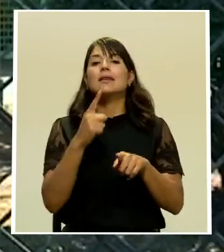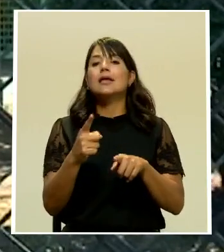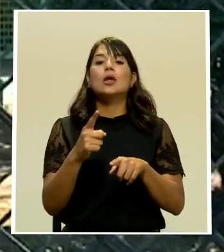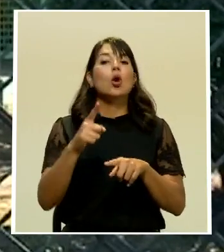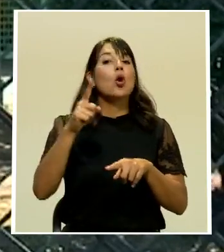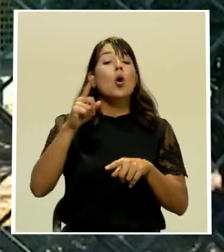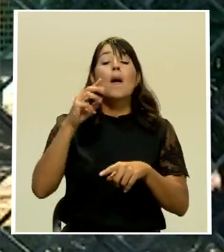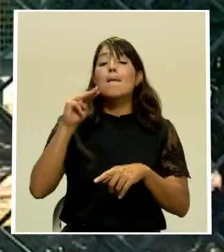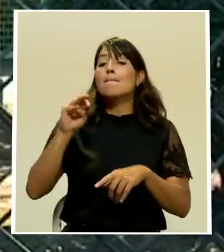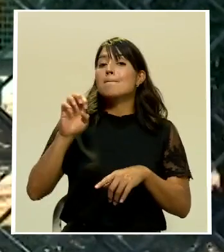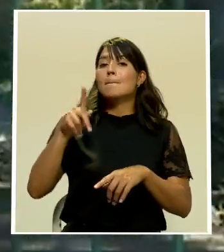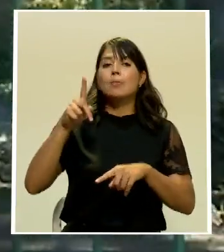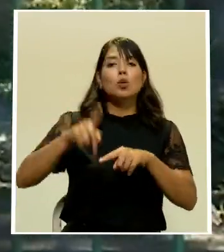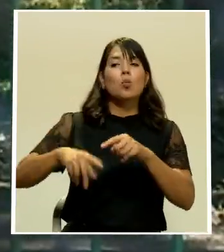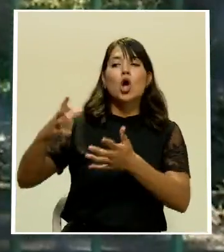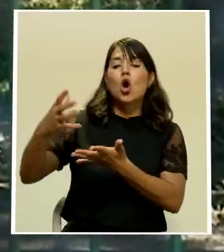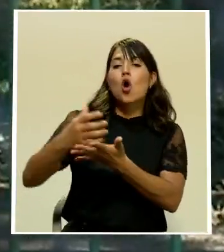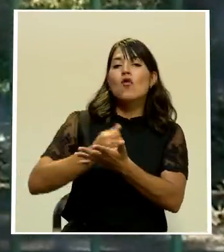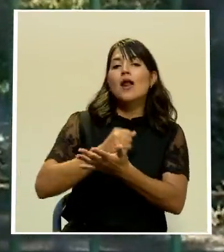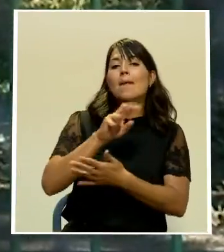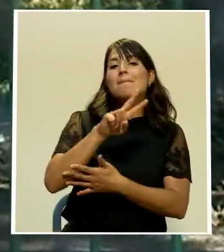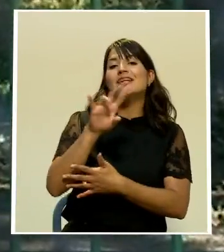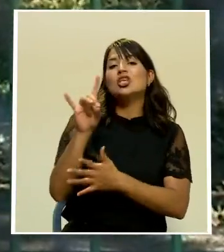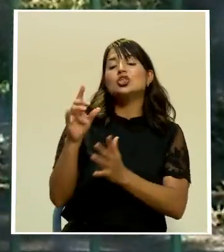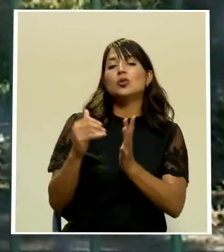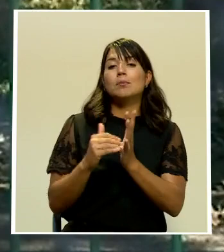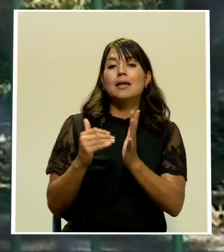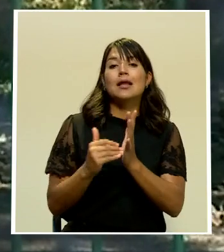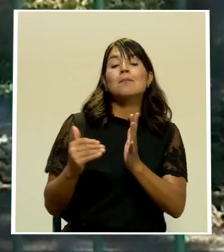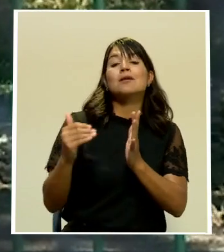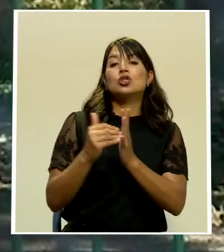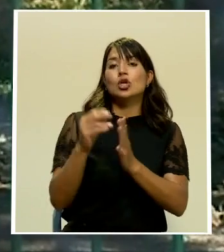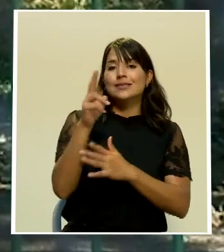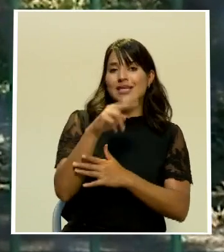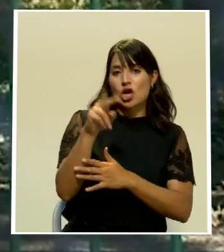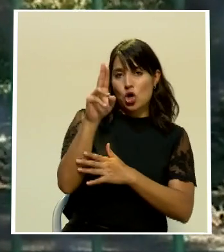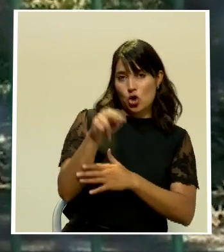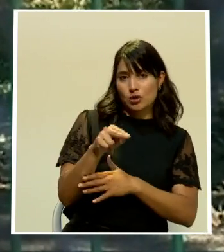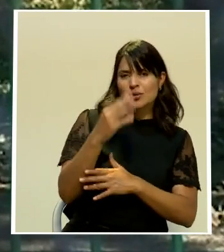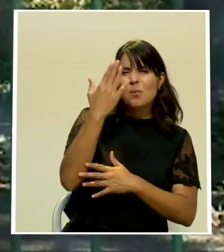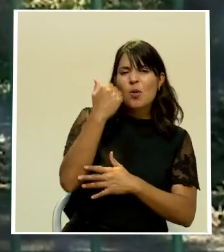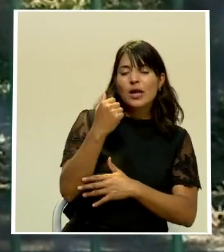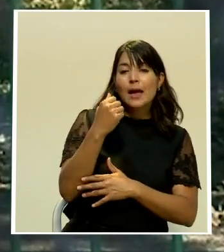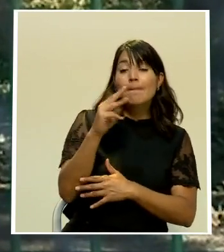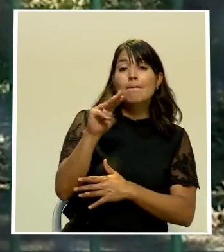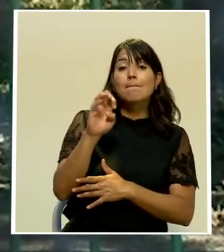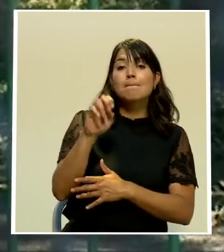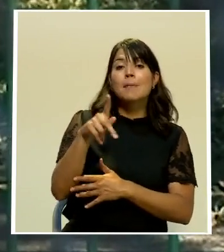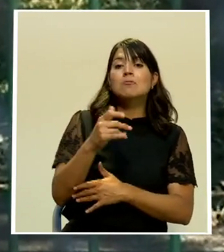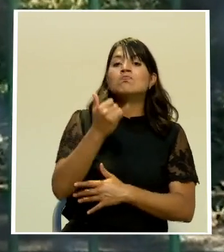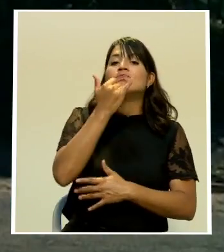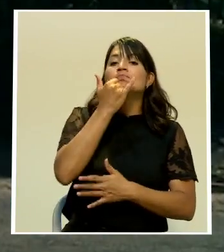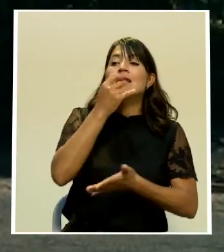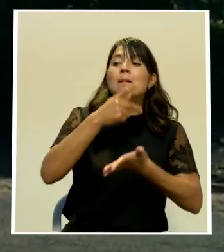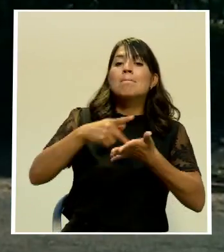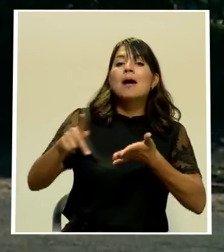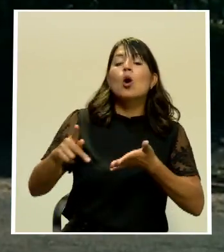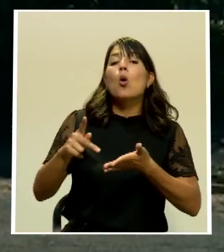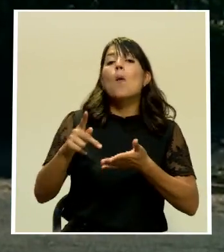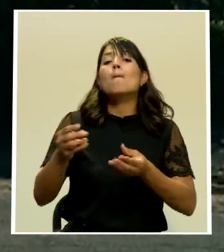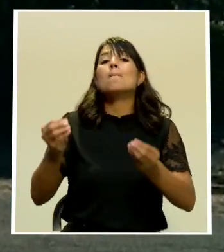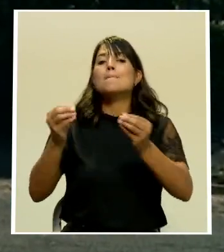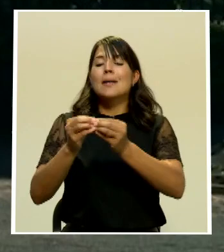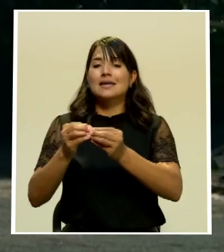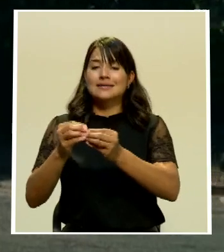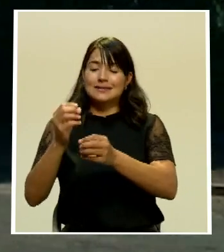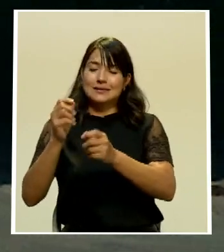mil millones de colones girados de más a los educadores. De acuerdo con el gobierno, la medida fue tomada por la falta de